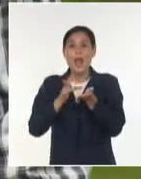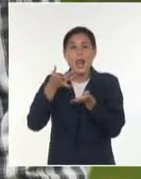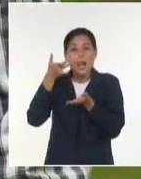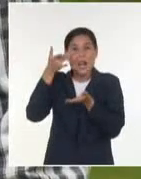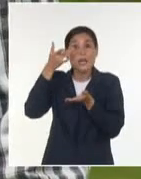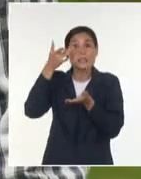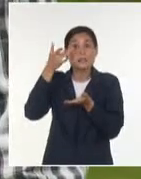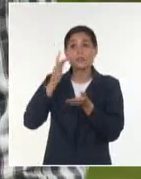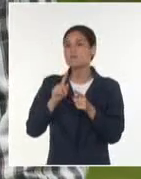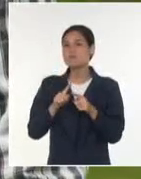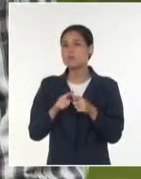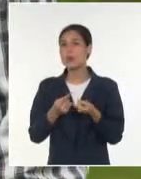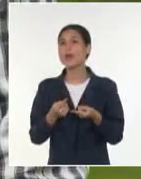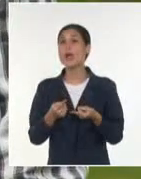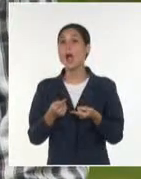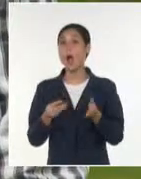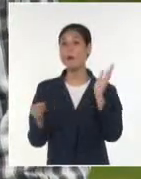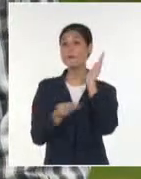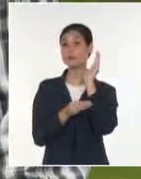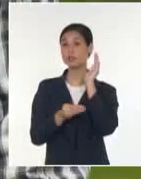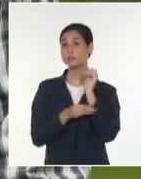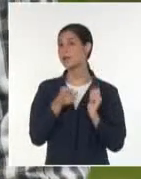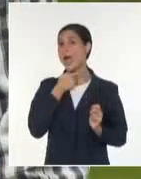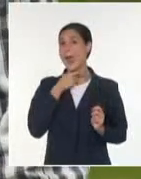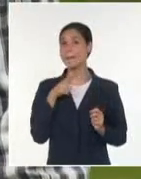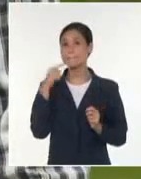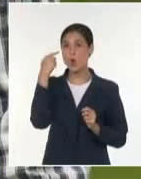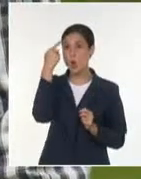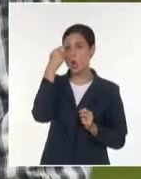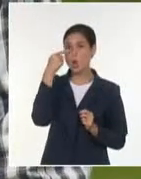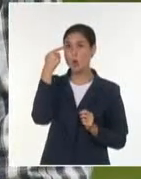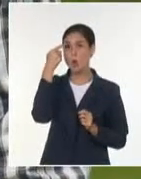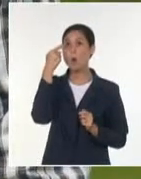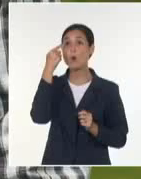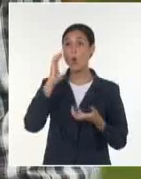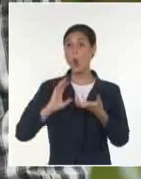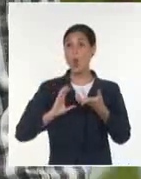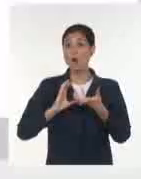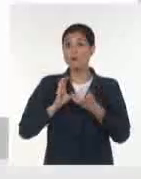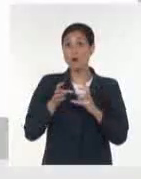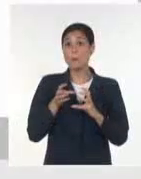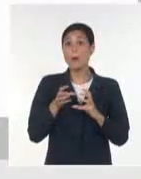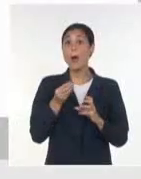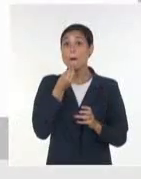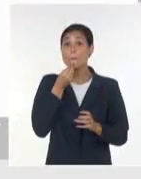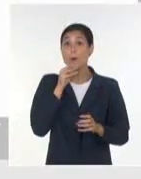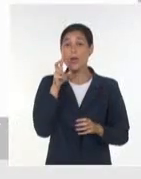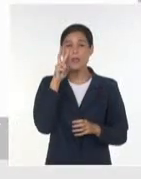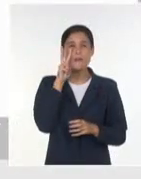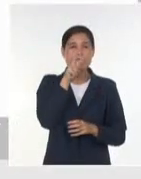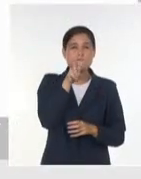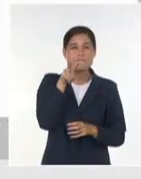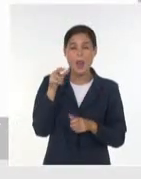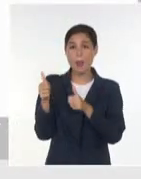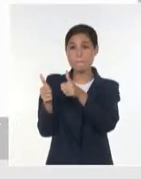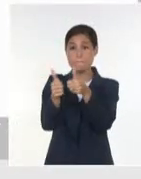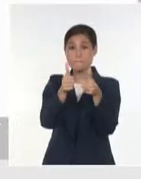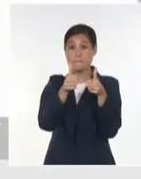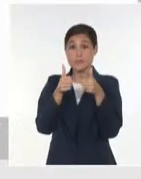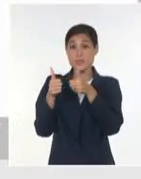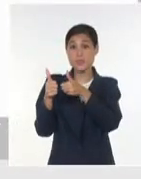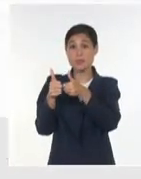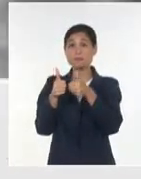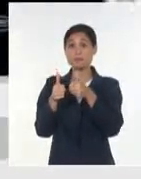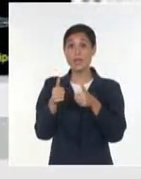específica y quedar colocado dentro del ojo en una posición que permita que las imágenes se enfoquen nítidamente en la retina y el paciente